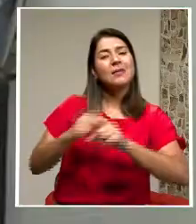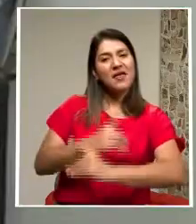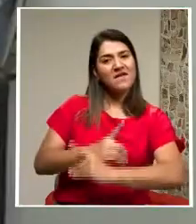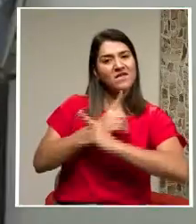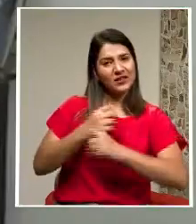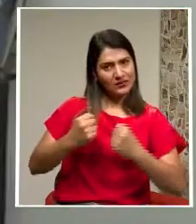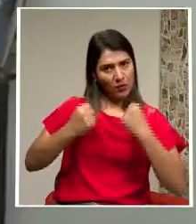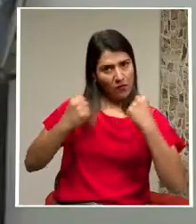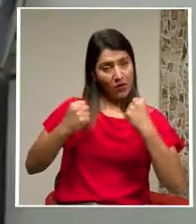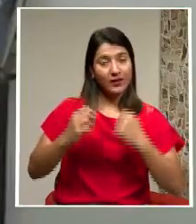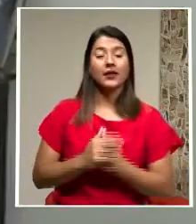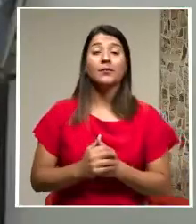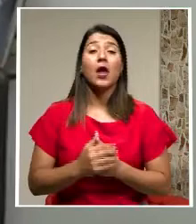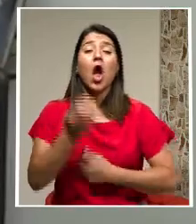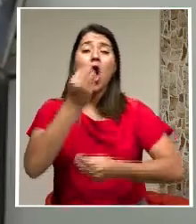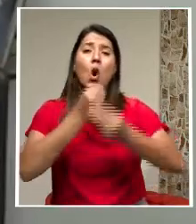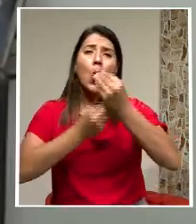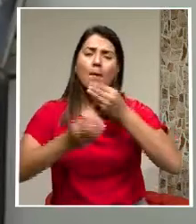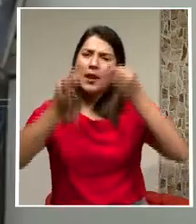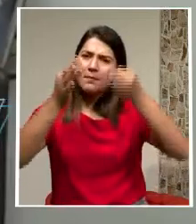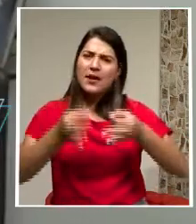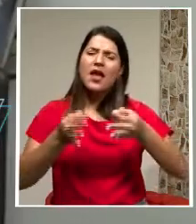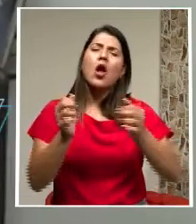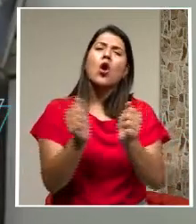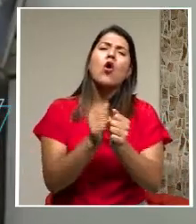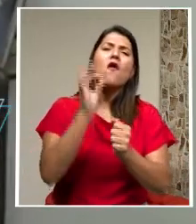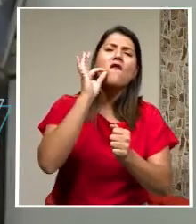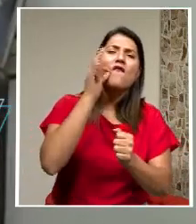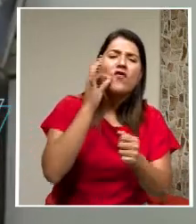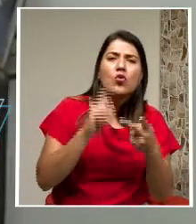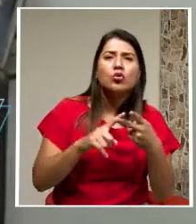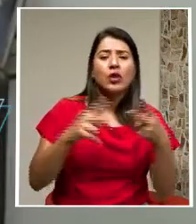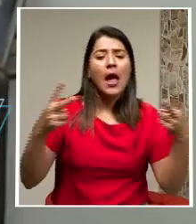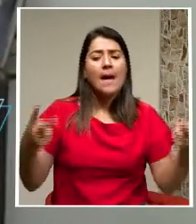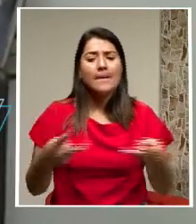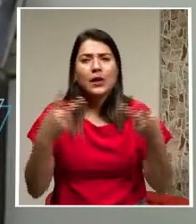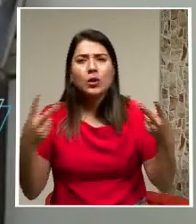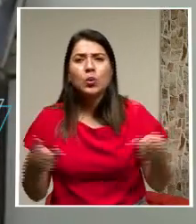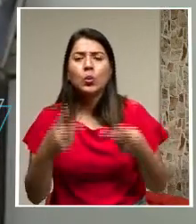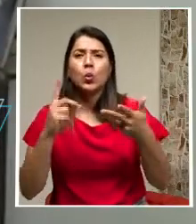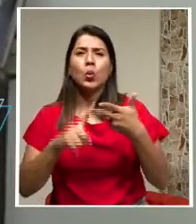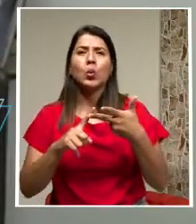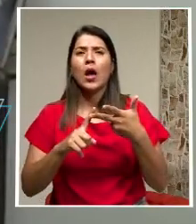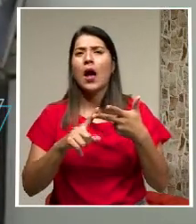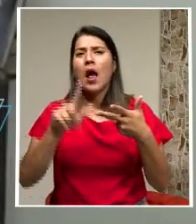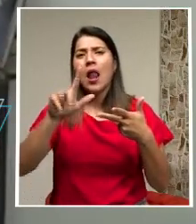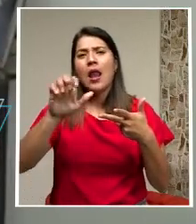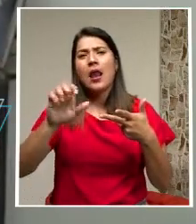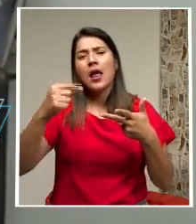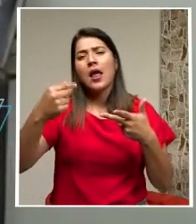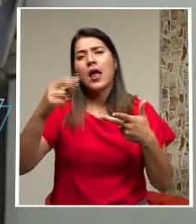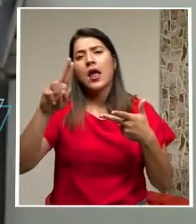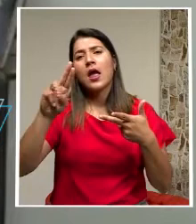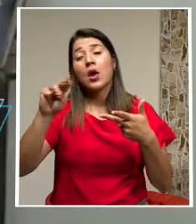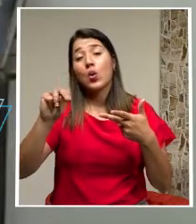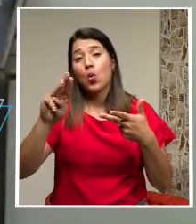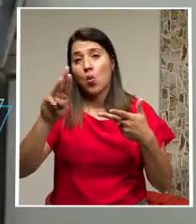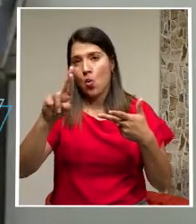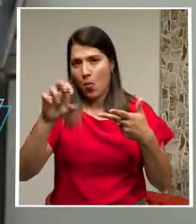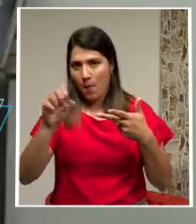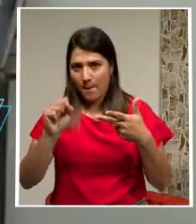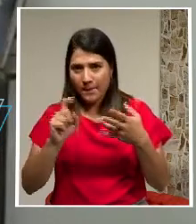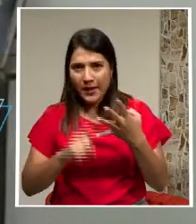alimentación balanceada con frutas Con verduras, con legumbres Con una porción O las porciones